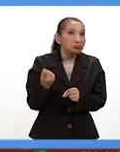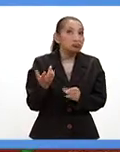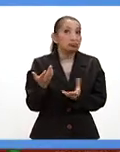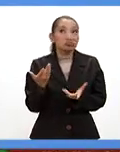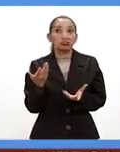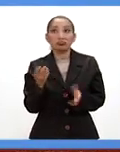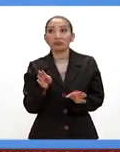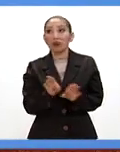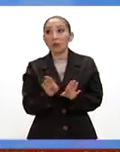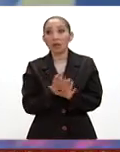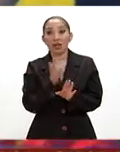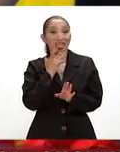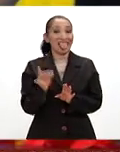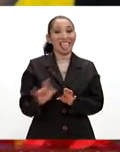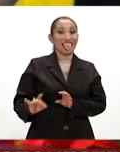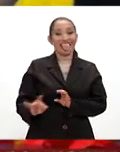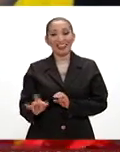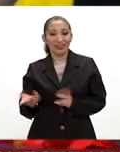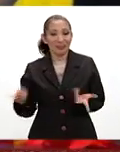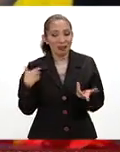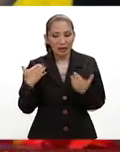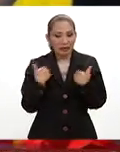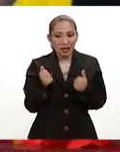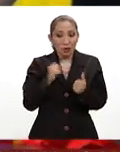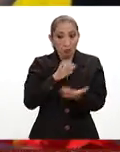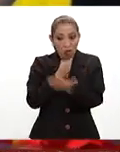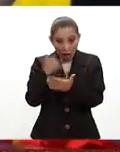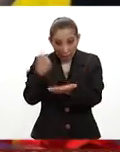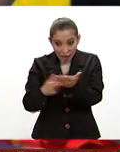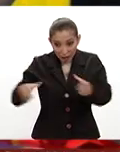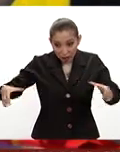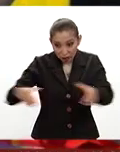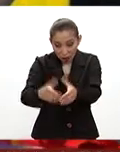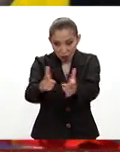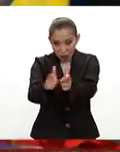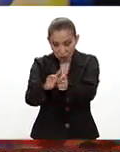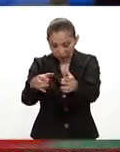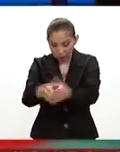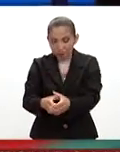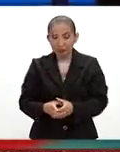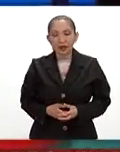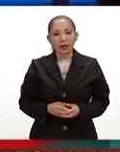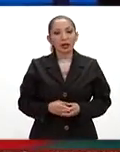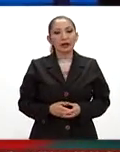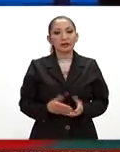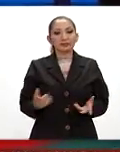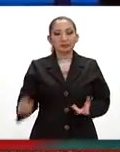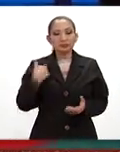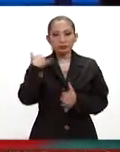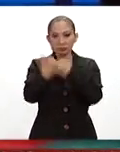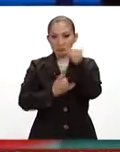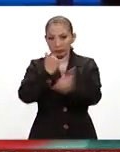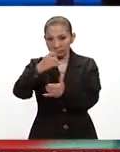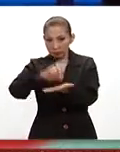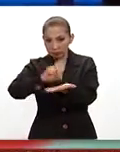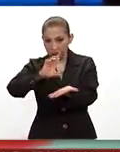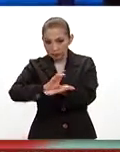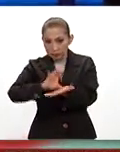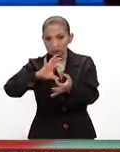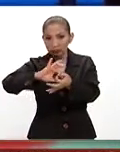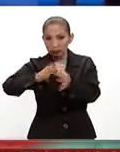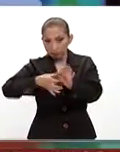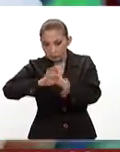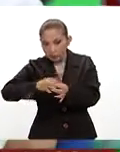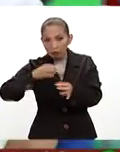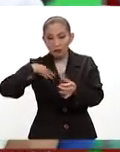tan fácil de comprender cuando no estás involucrado dentro de la delegación. En los Juegos Paralímpicos, los calendarios de